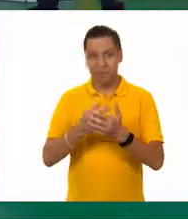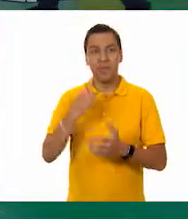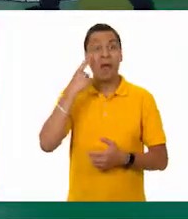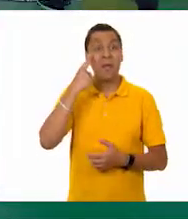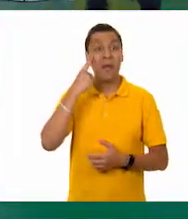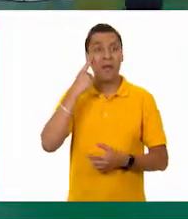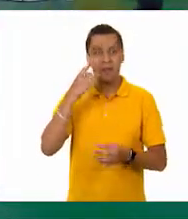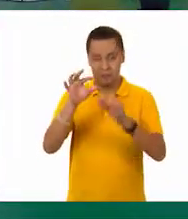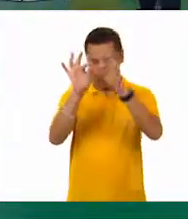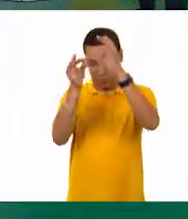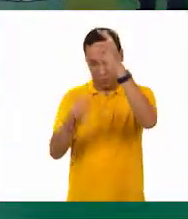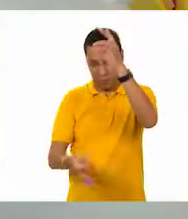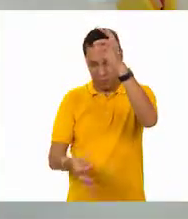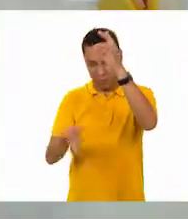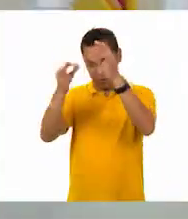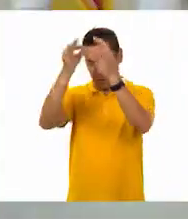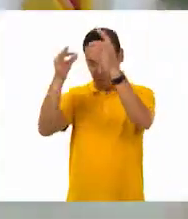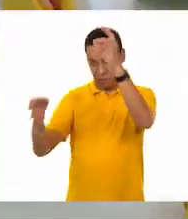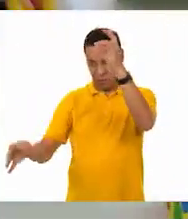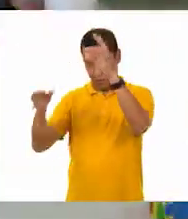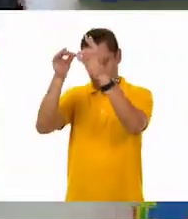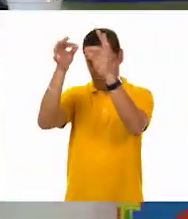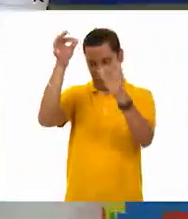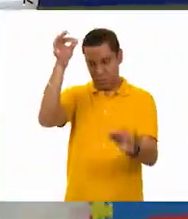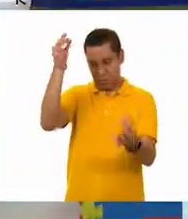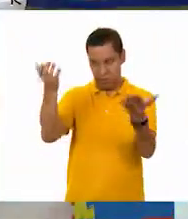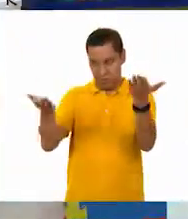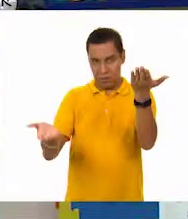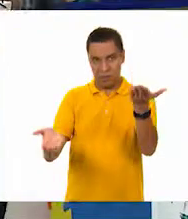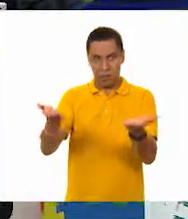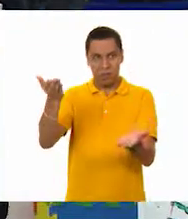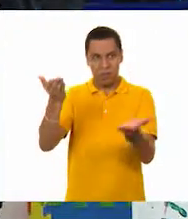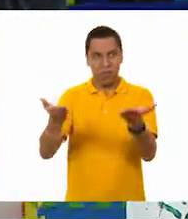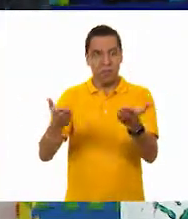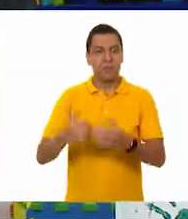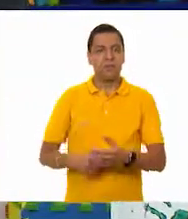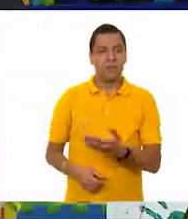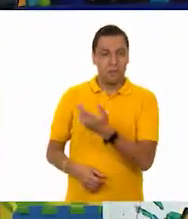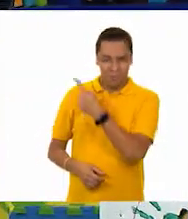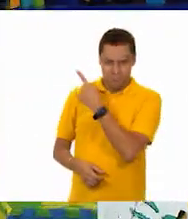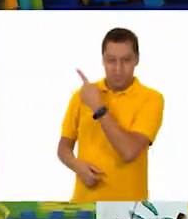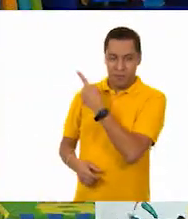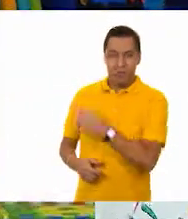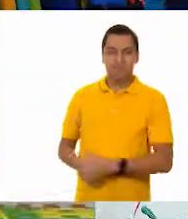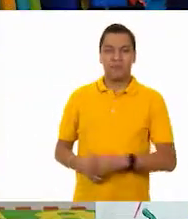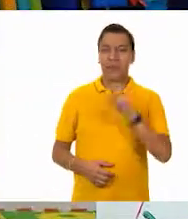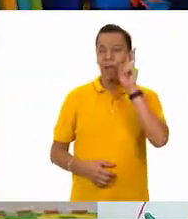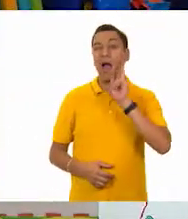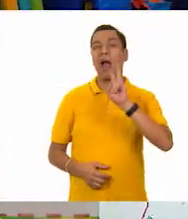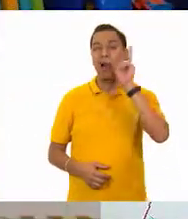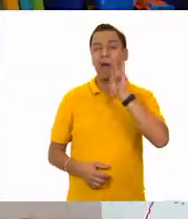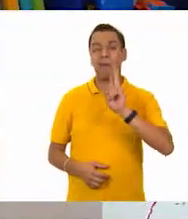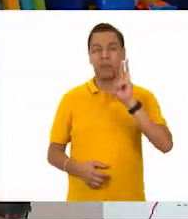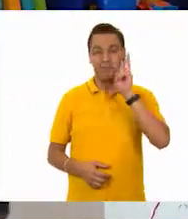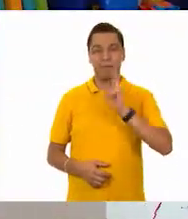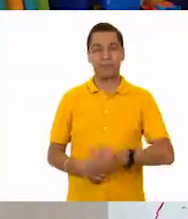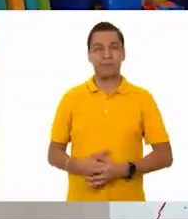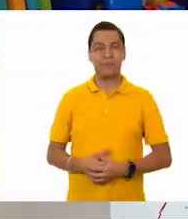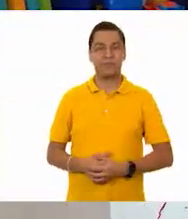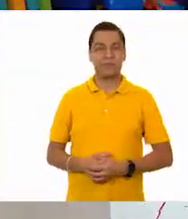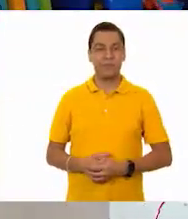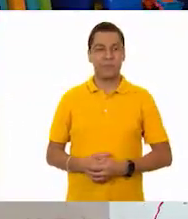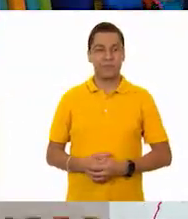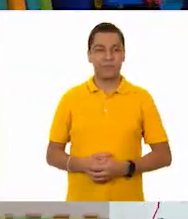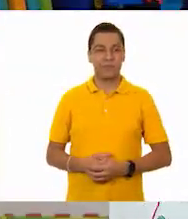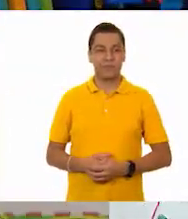Creo que ya caí en la trempe. Pensé que el vaso de los que había tomado eran los 20. Listo, Tino. Vamos